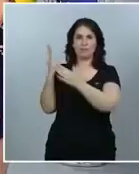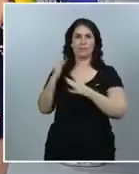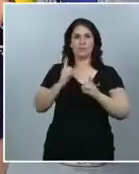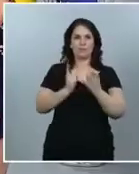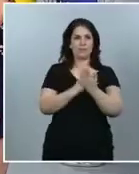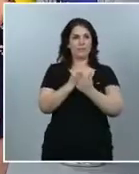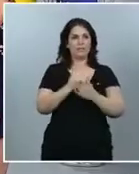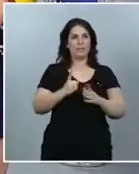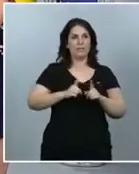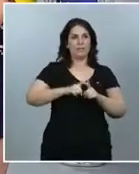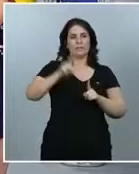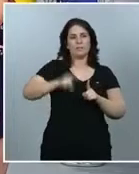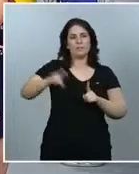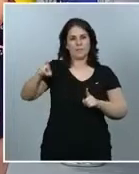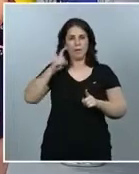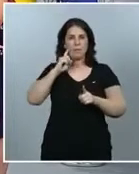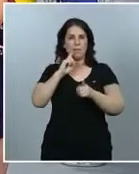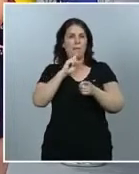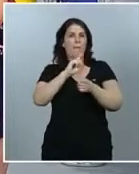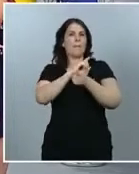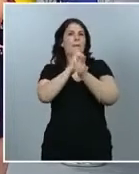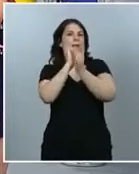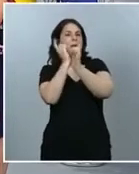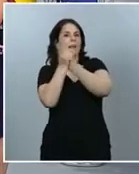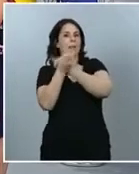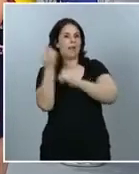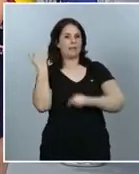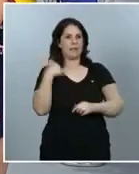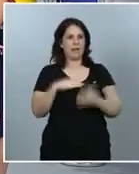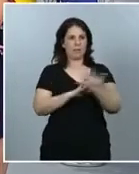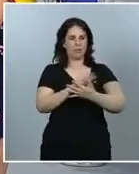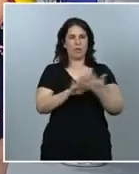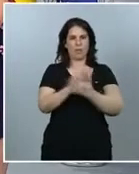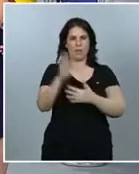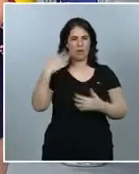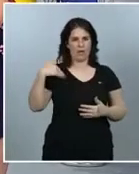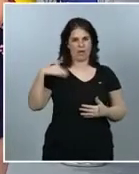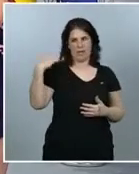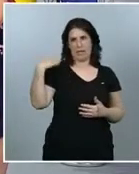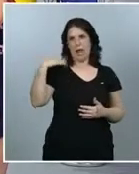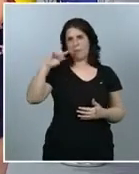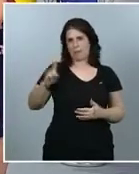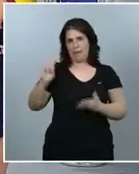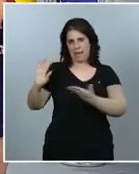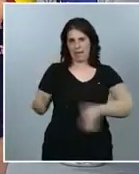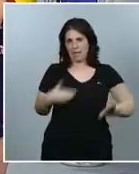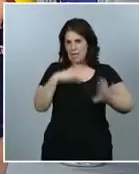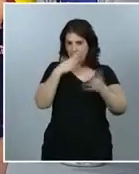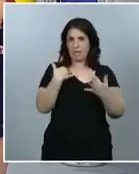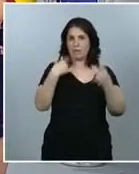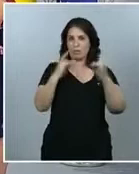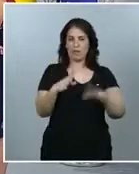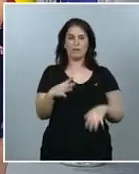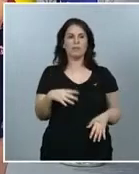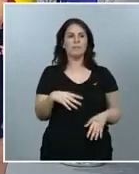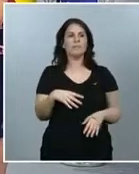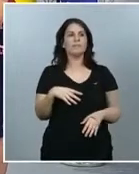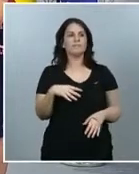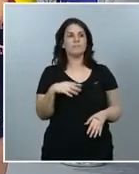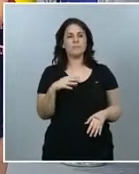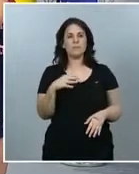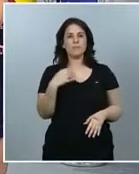variabilidad de la que ya habíamos hablado en la primera ronda y se manifiesta que aquellas comunidades y aquellas provincias